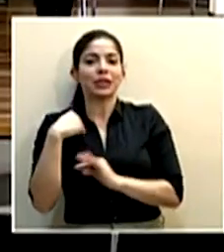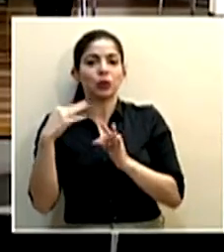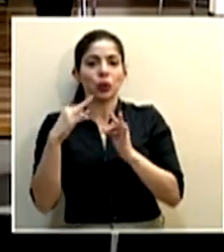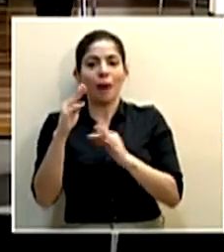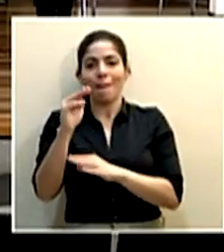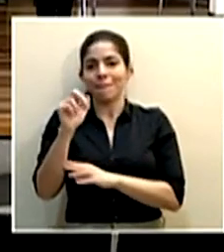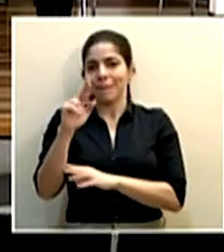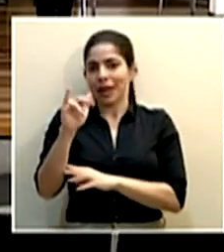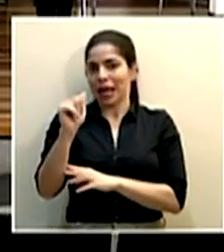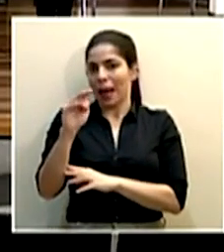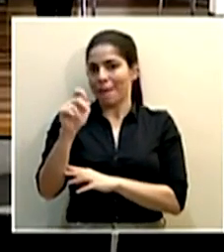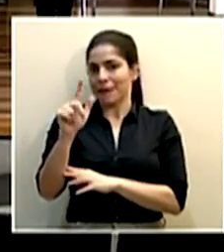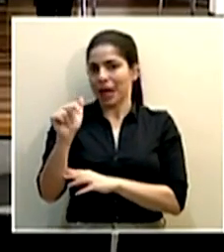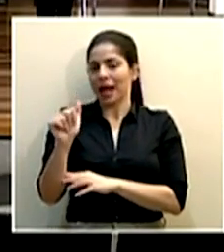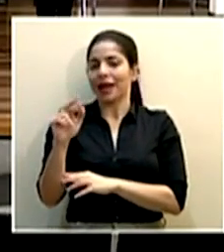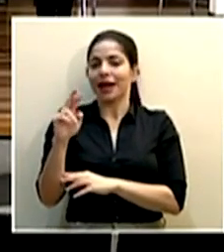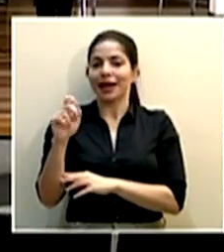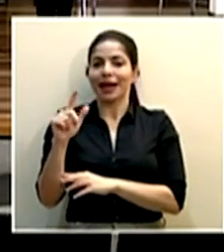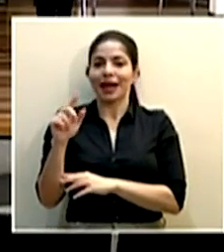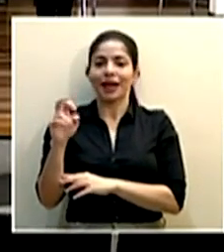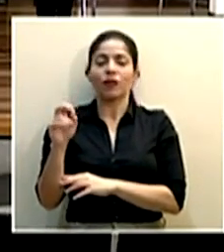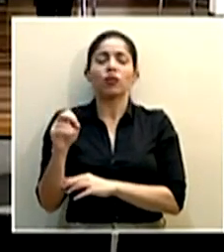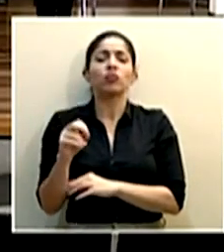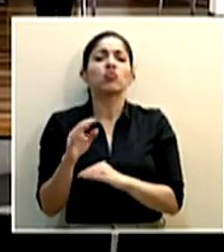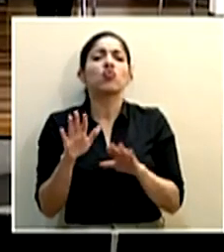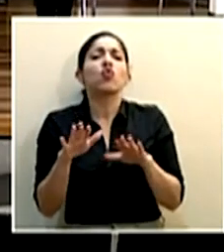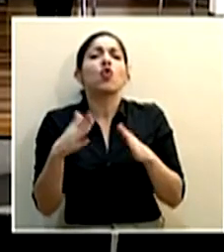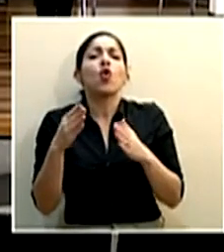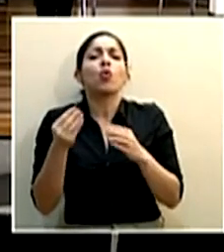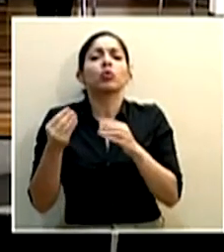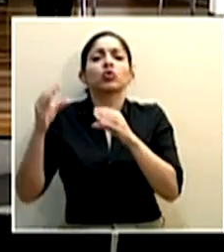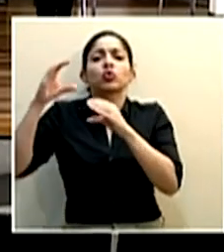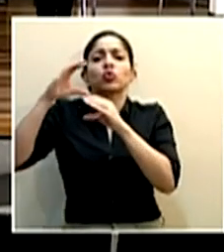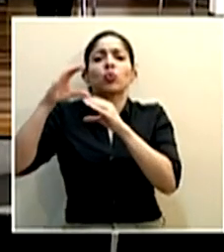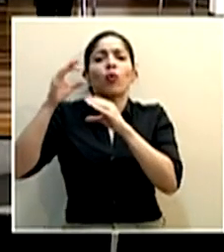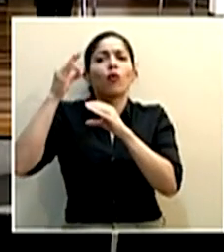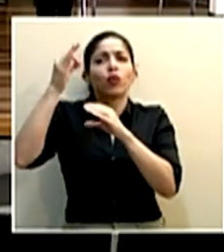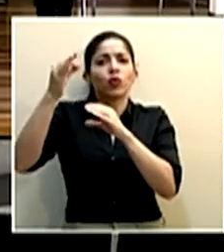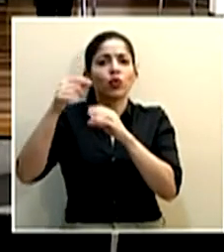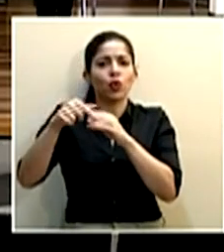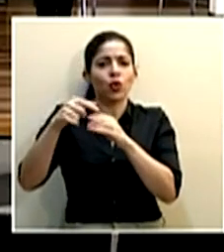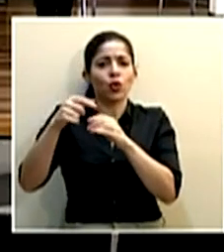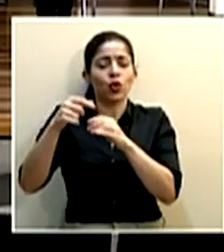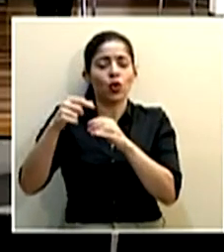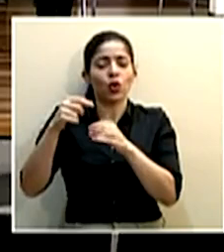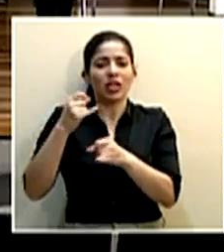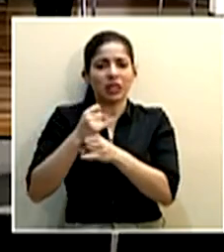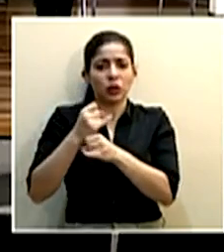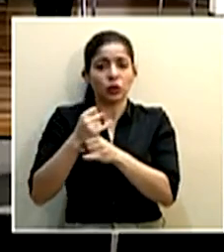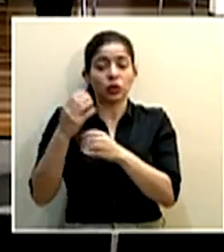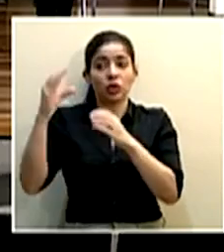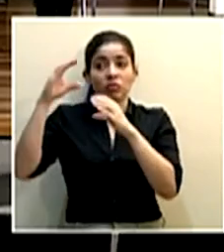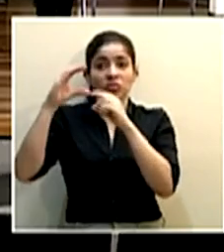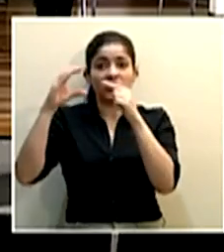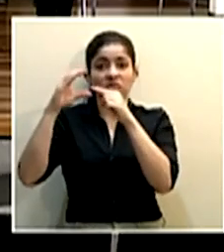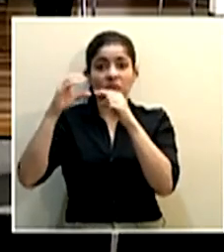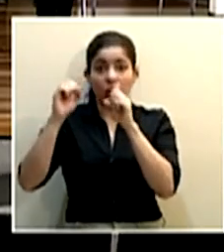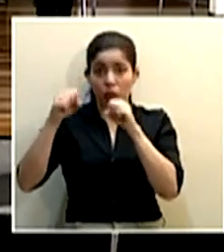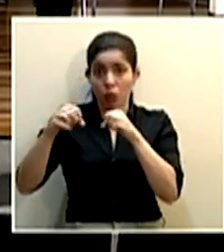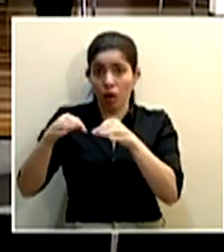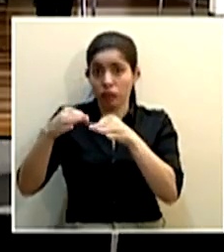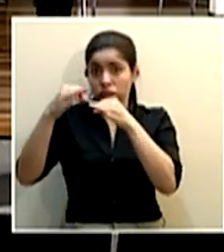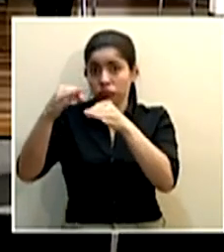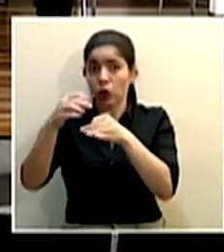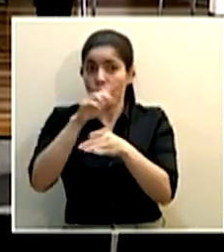Revelo ¿cuál será el futuro del superávit de la institución? ¿se propondrán echar atrás con la medida que había